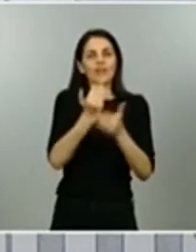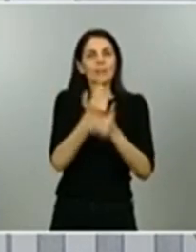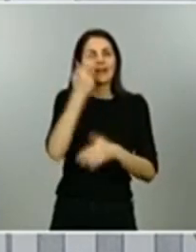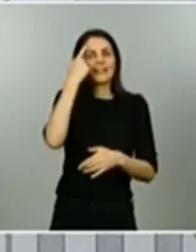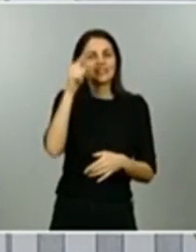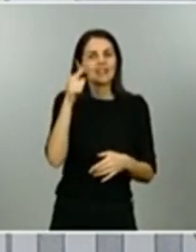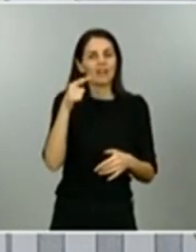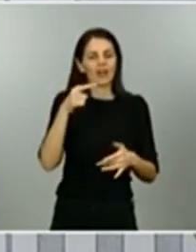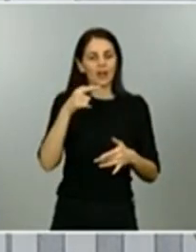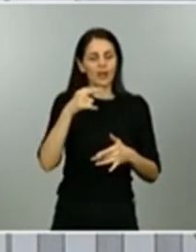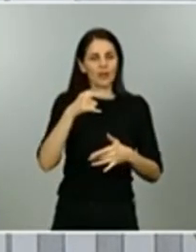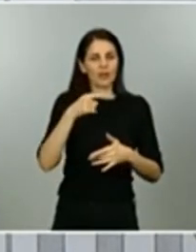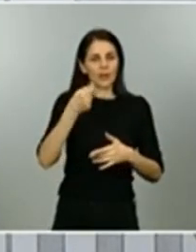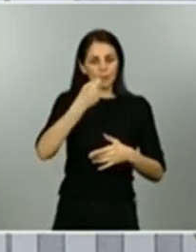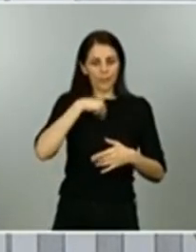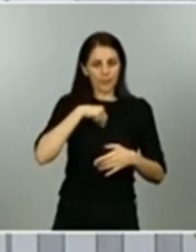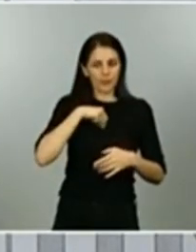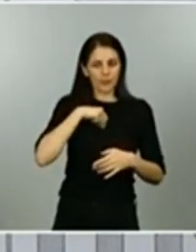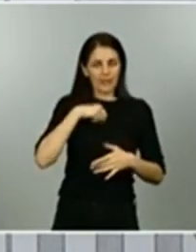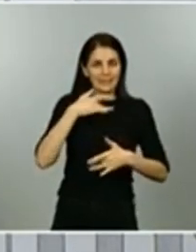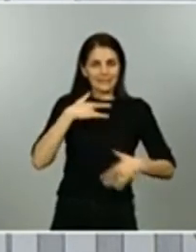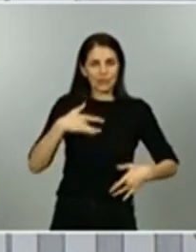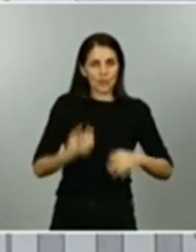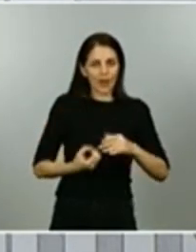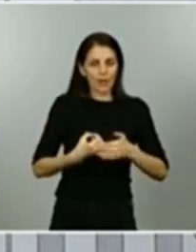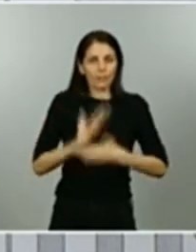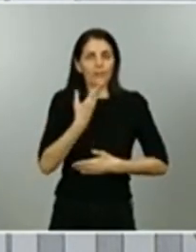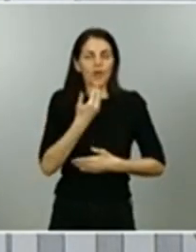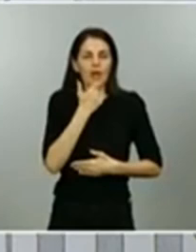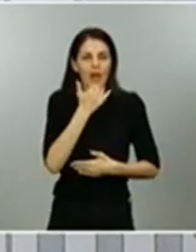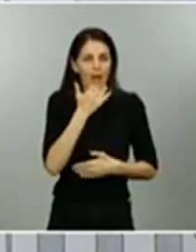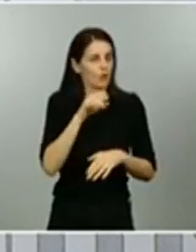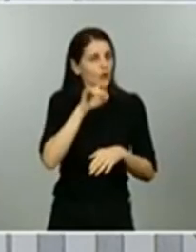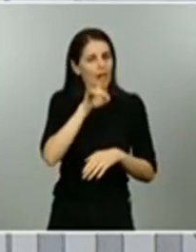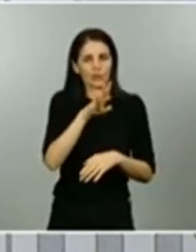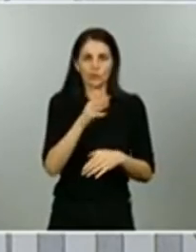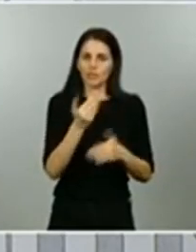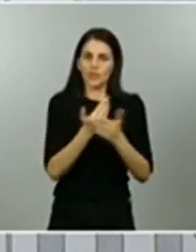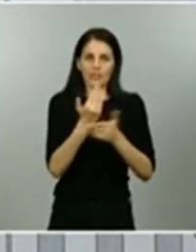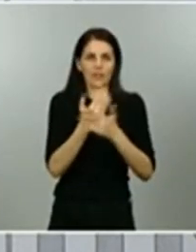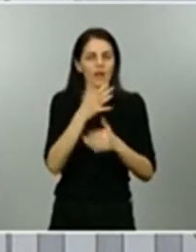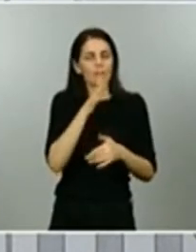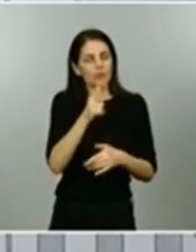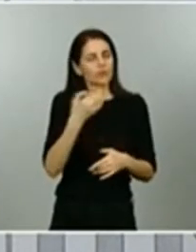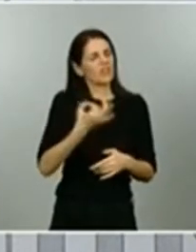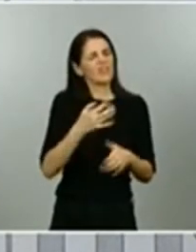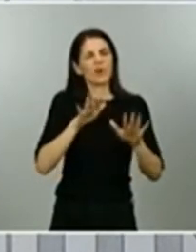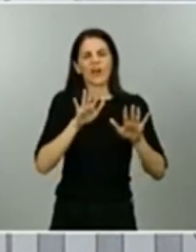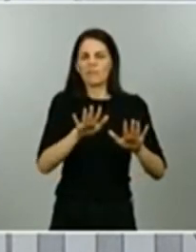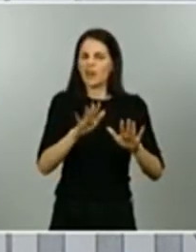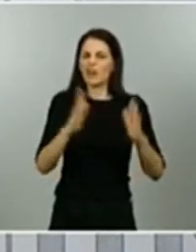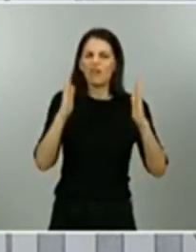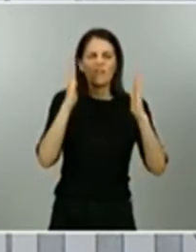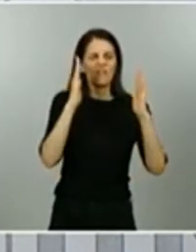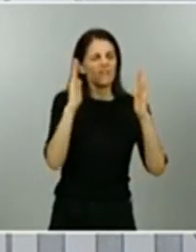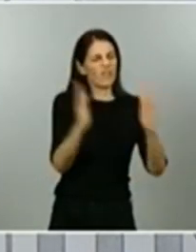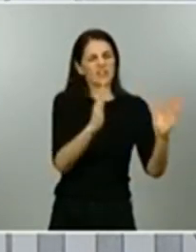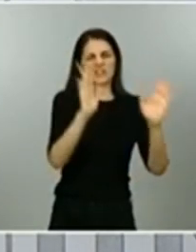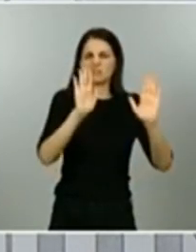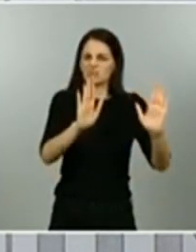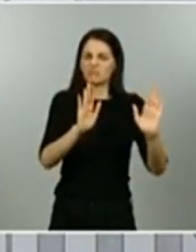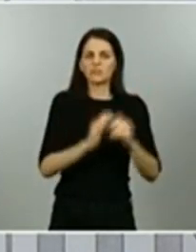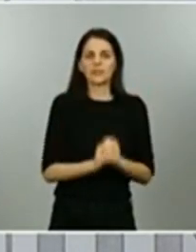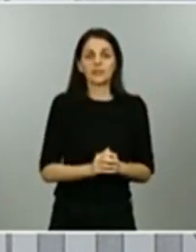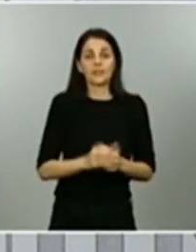unidades territoriales que les ha explicado el doctor Simón que se me han propuesto para que progresen de fase si empeorasen los datos naturalmente